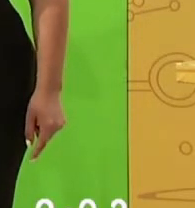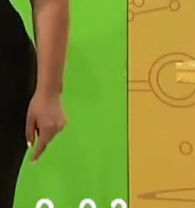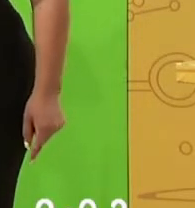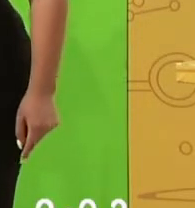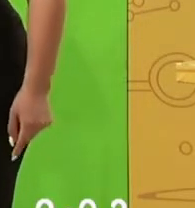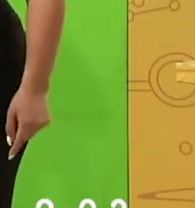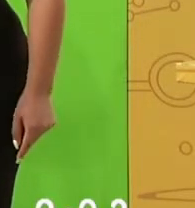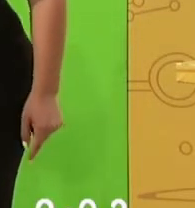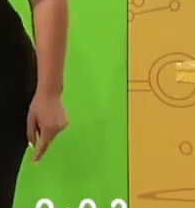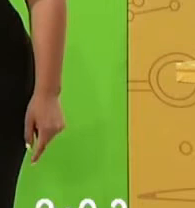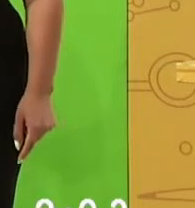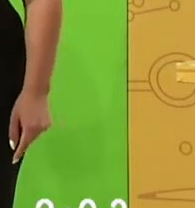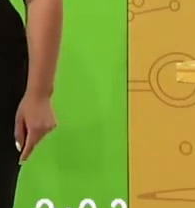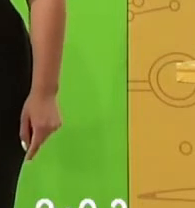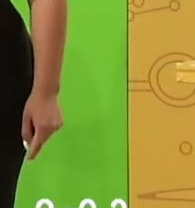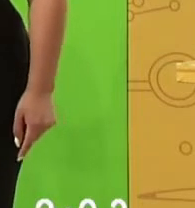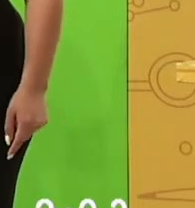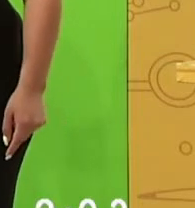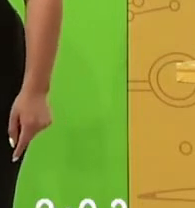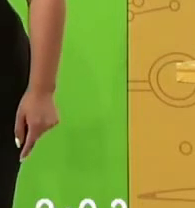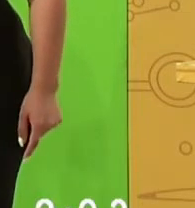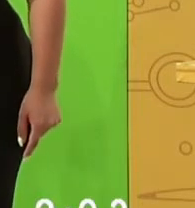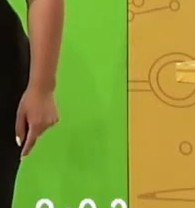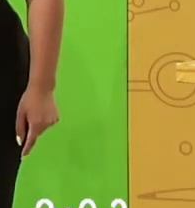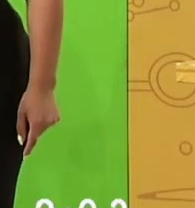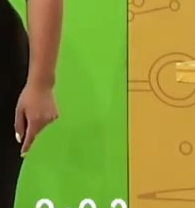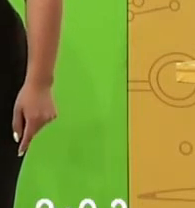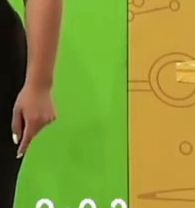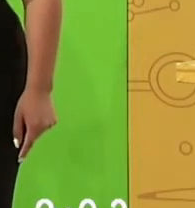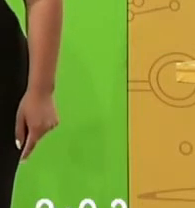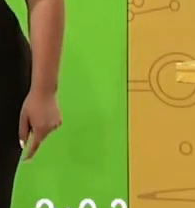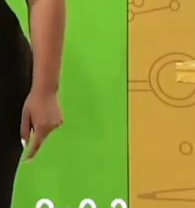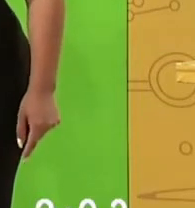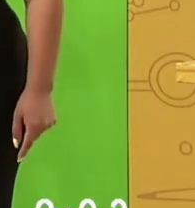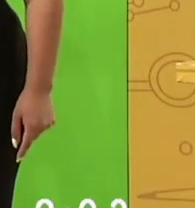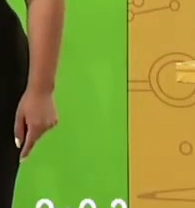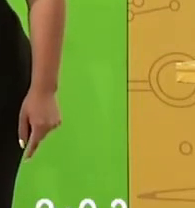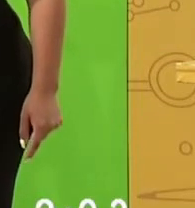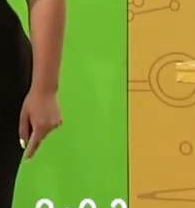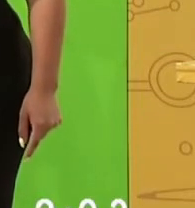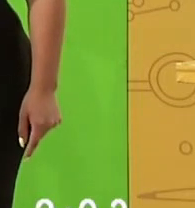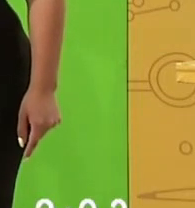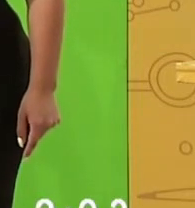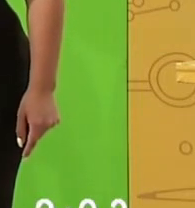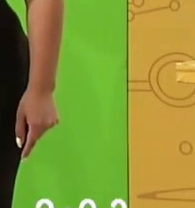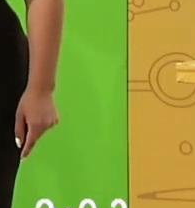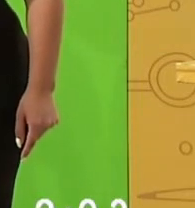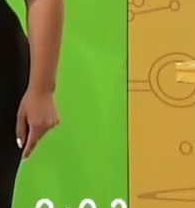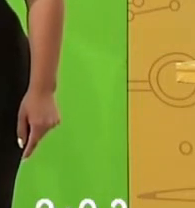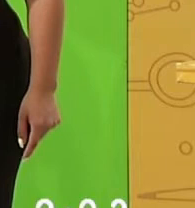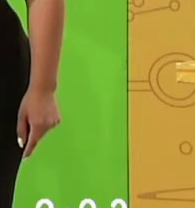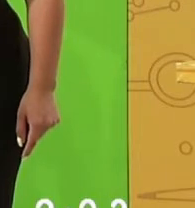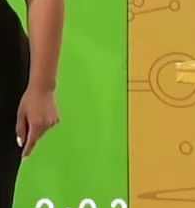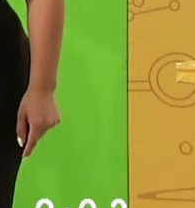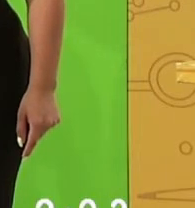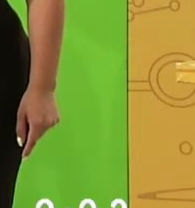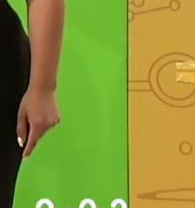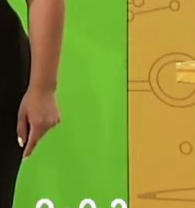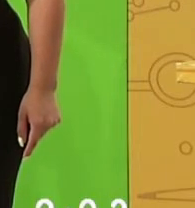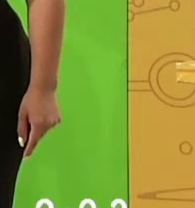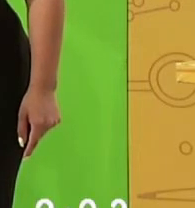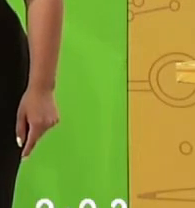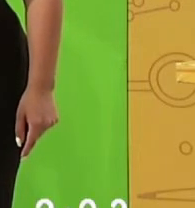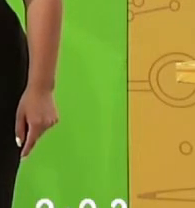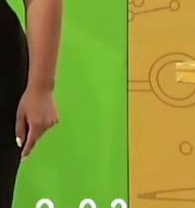Y solar es mi mano, va a estar completamente extendida, igual a la altura de mi cabeza un poquito más arriba